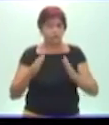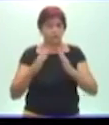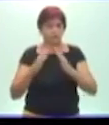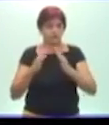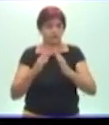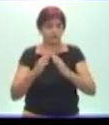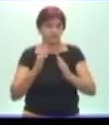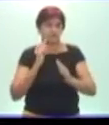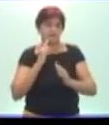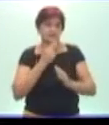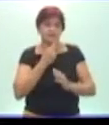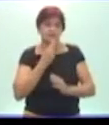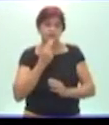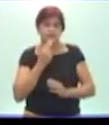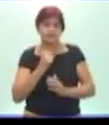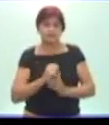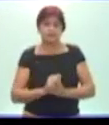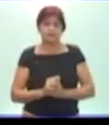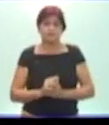para aprender a conocer a Martín